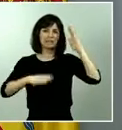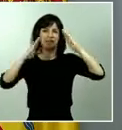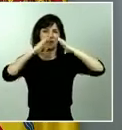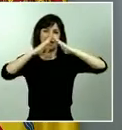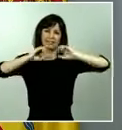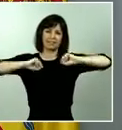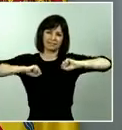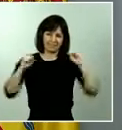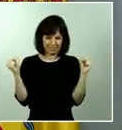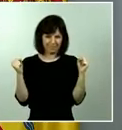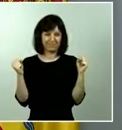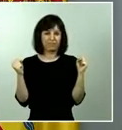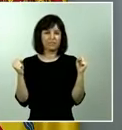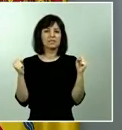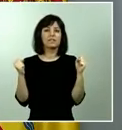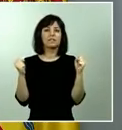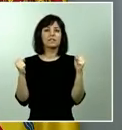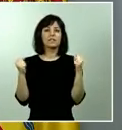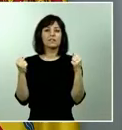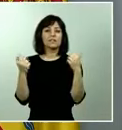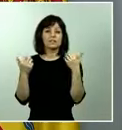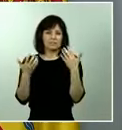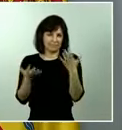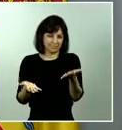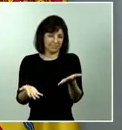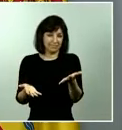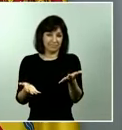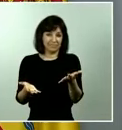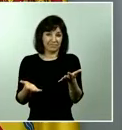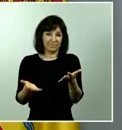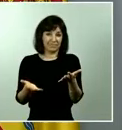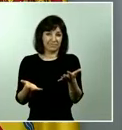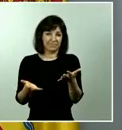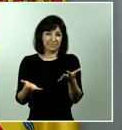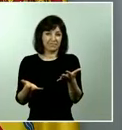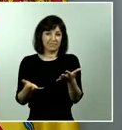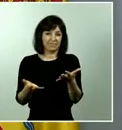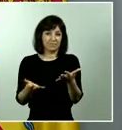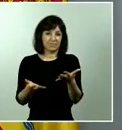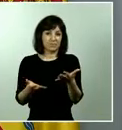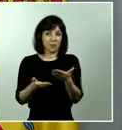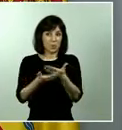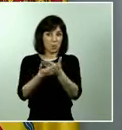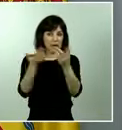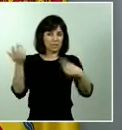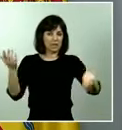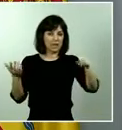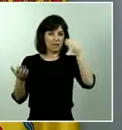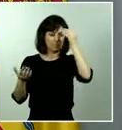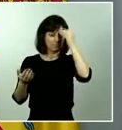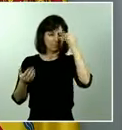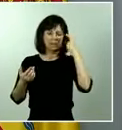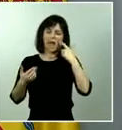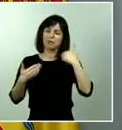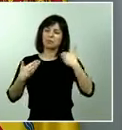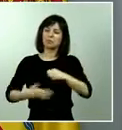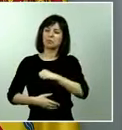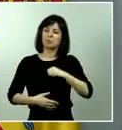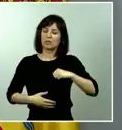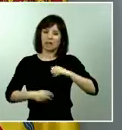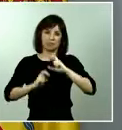con una modificación absoluta, impensable para cualquiera de nosotros, de nuestros hábitos personales, de nuestros hábitos